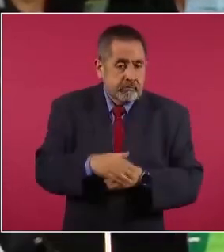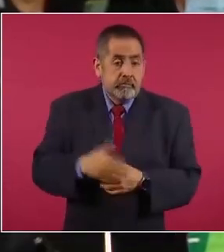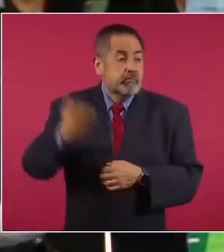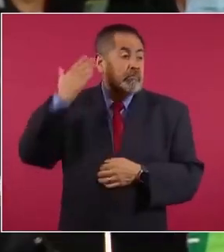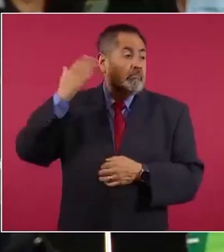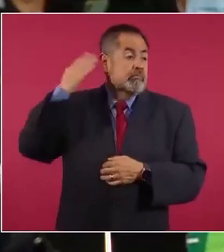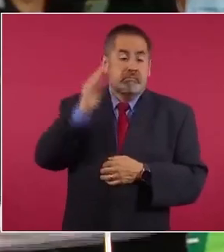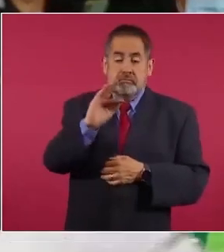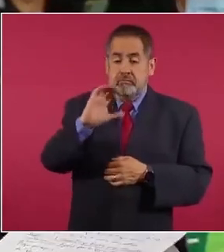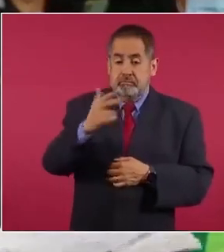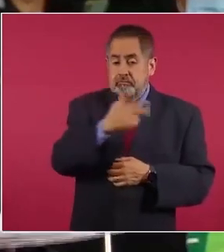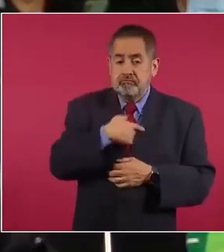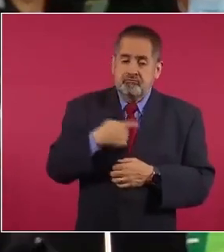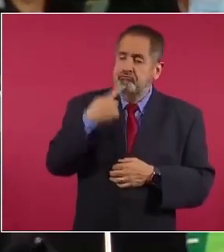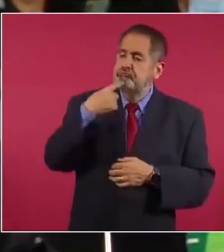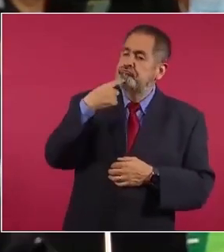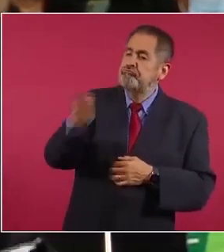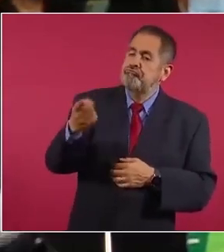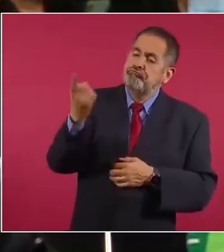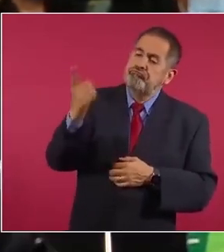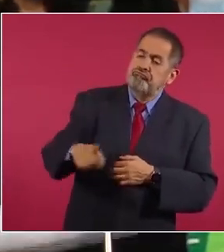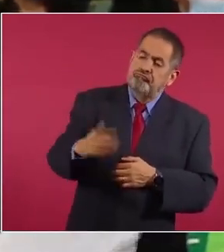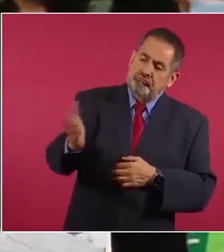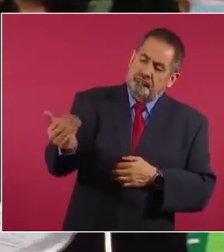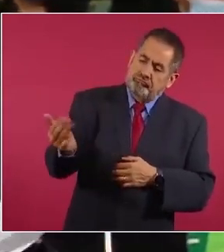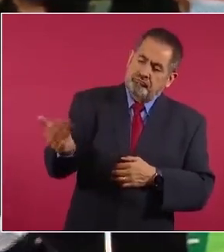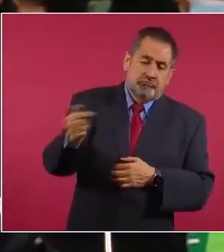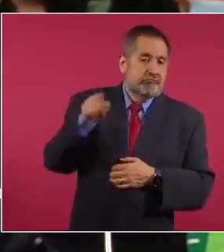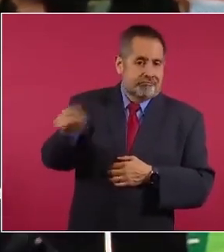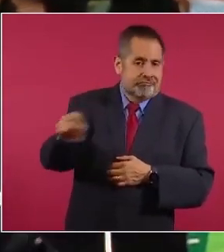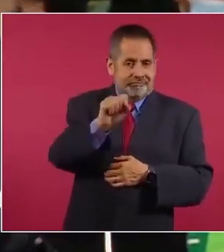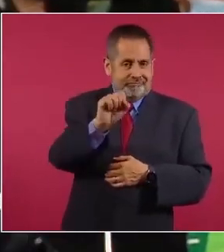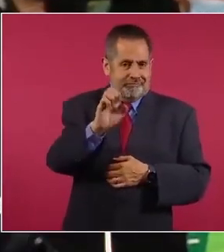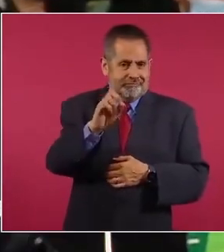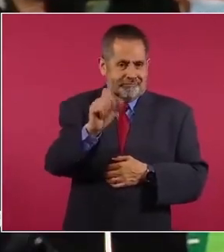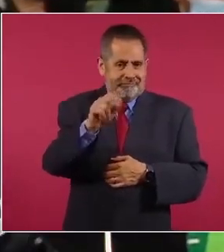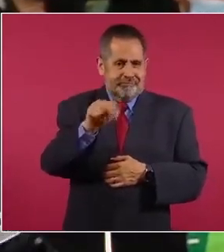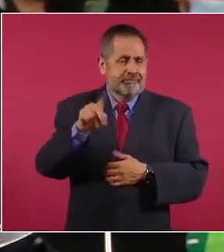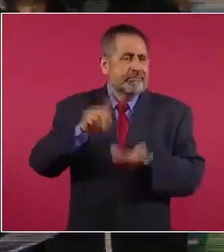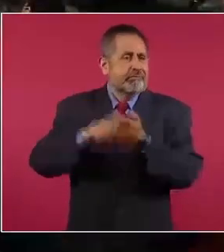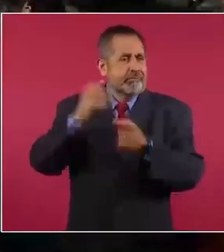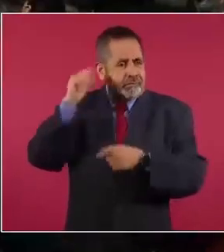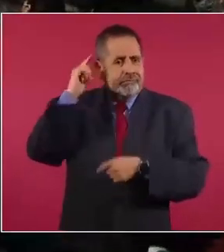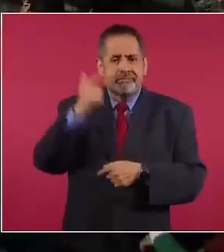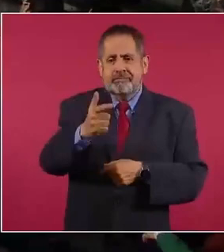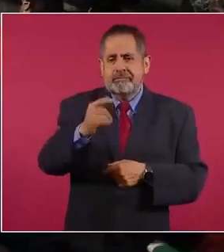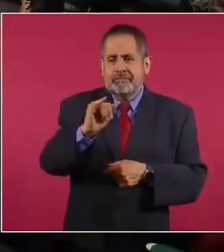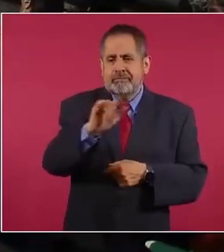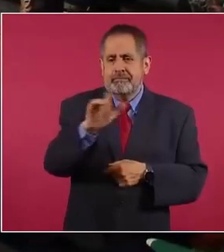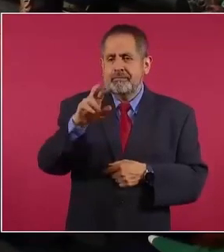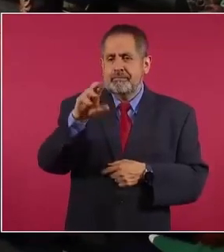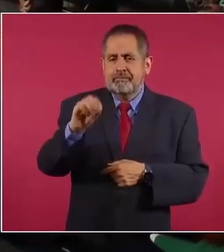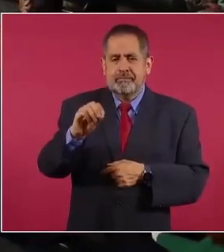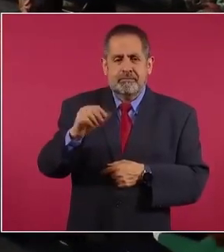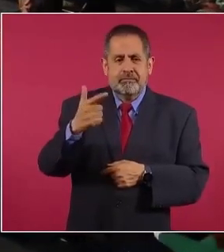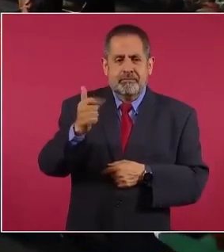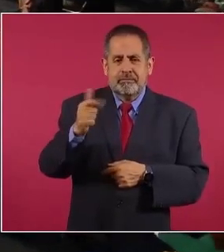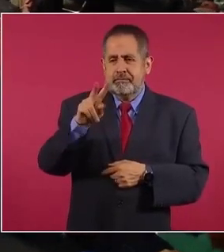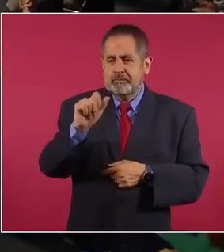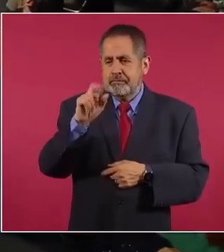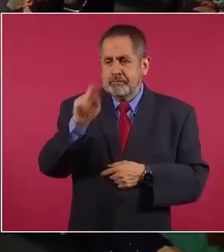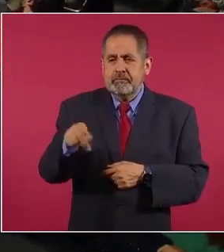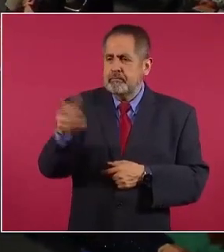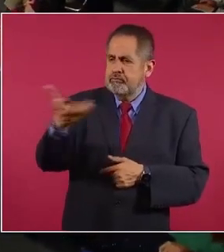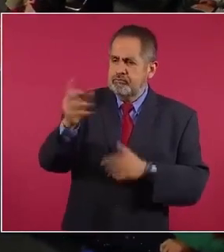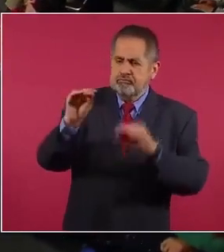pidió Calderón a la Sedena en ese entonces Guillermo Galván Galván al general que